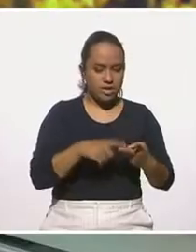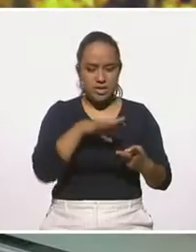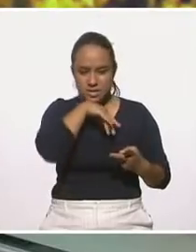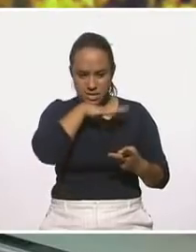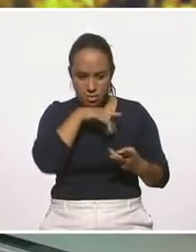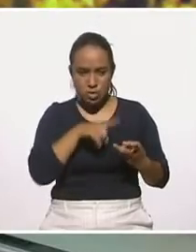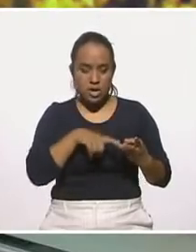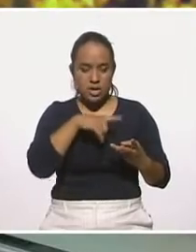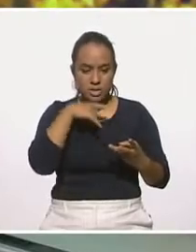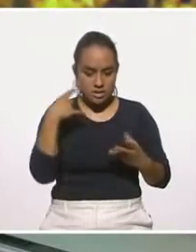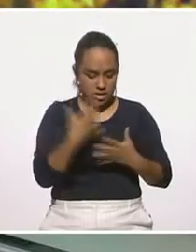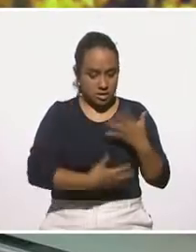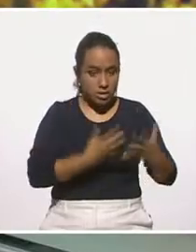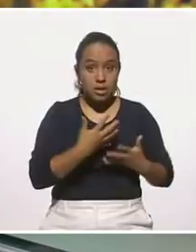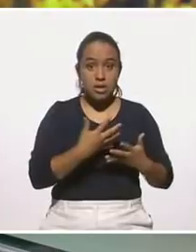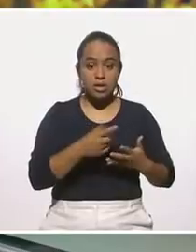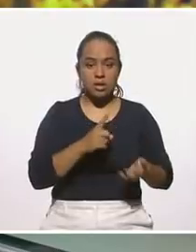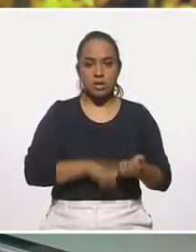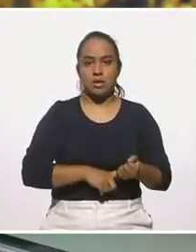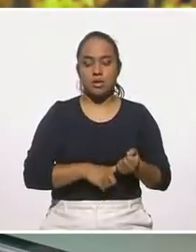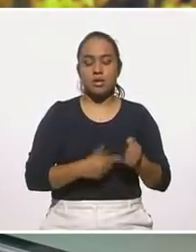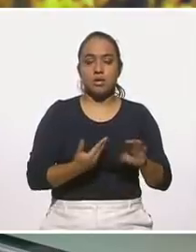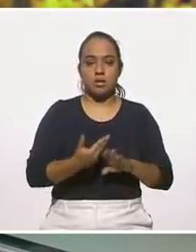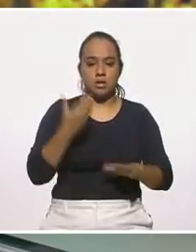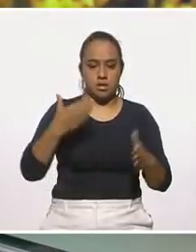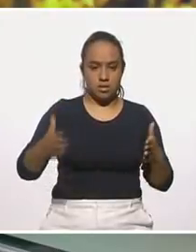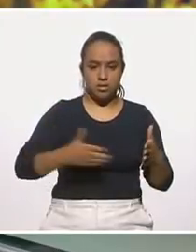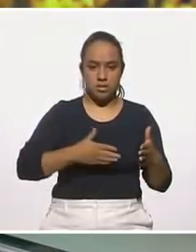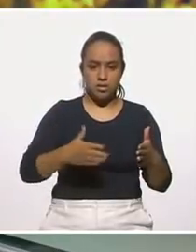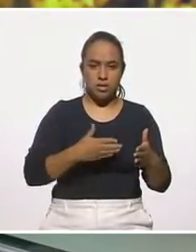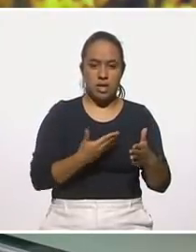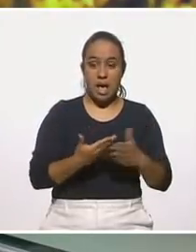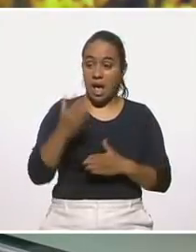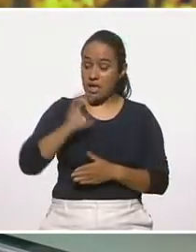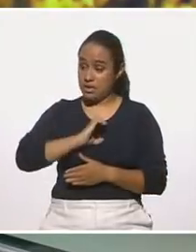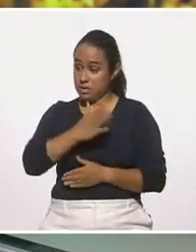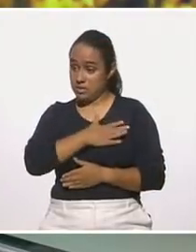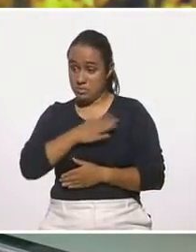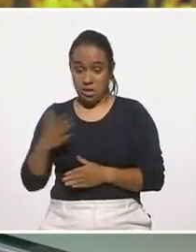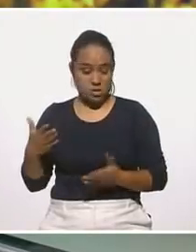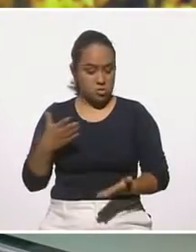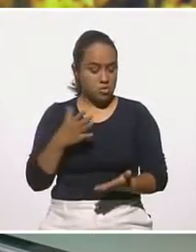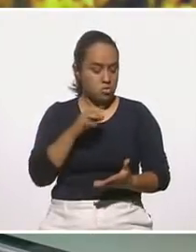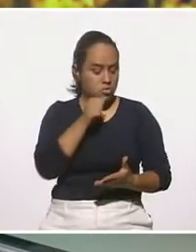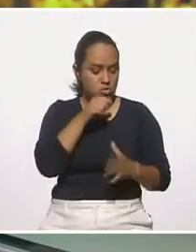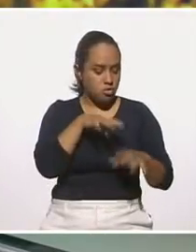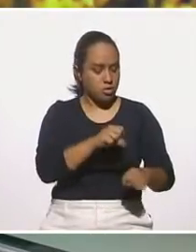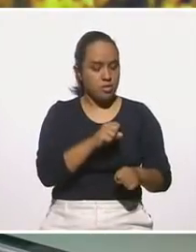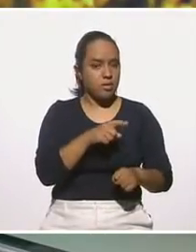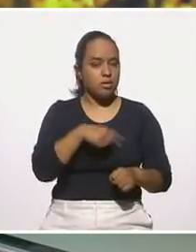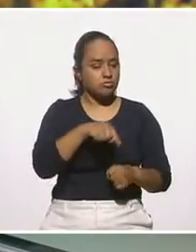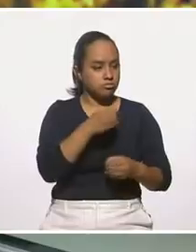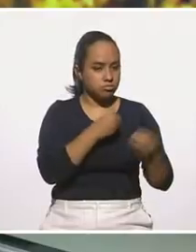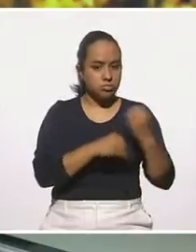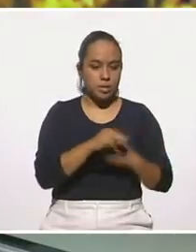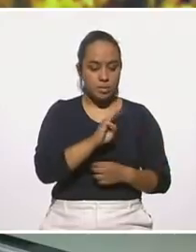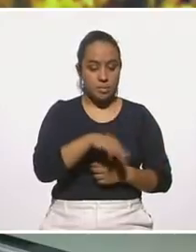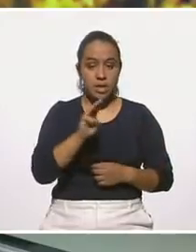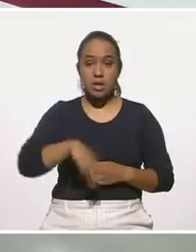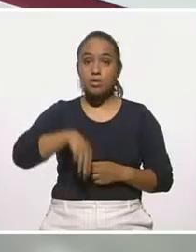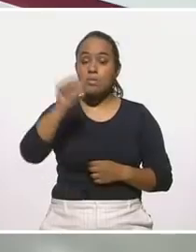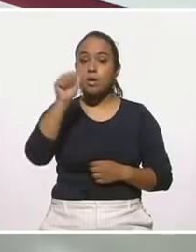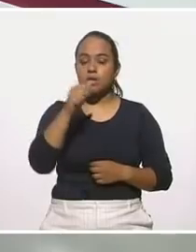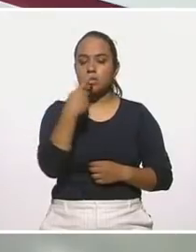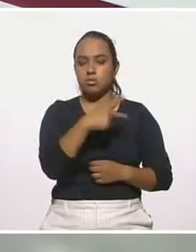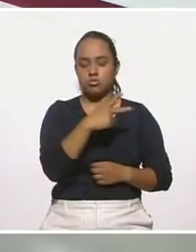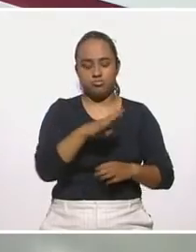chiles, y era el primer platillo que antes de llegar a los españoles se consumía. Entonces, Milpalta tiene esa característica, es